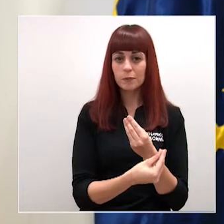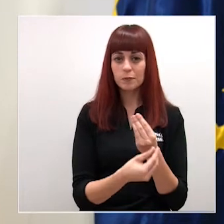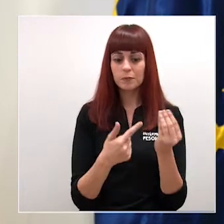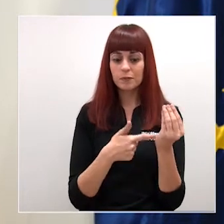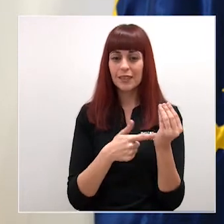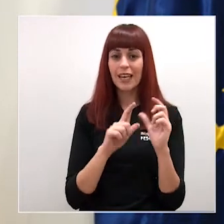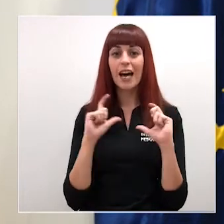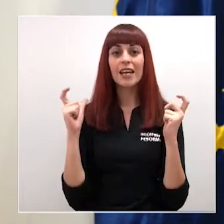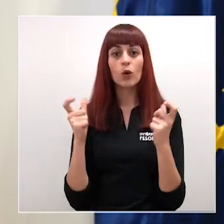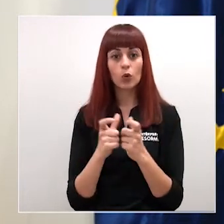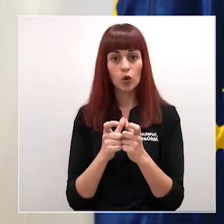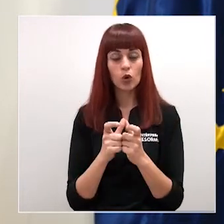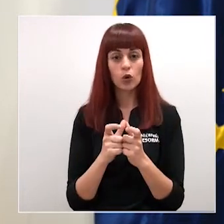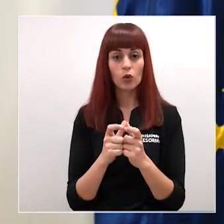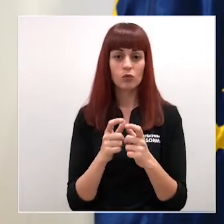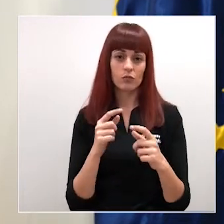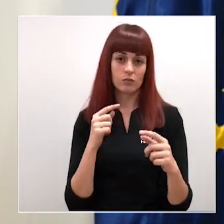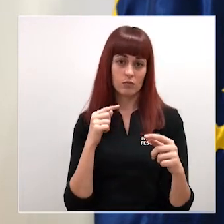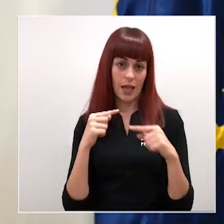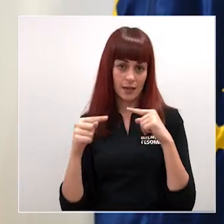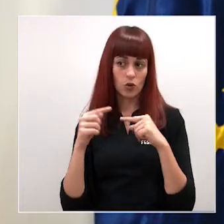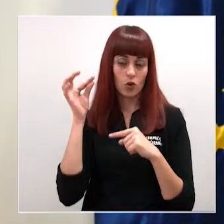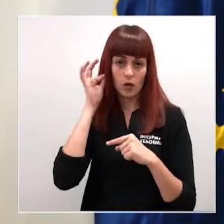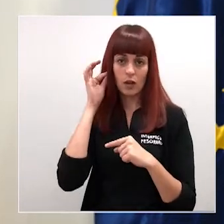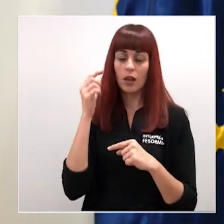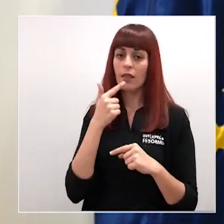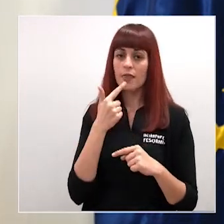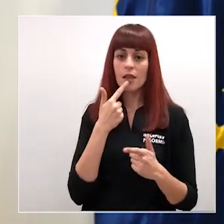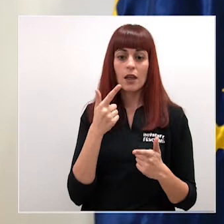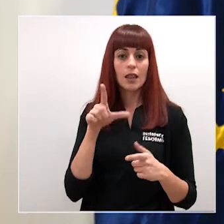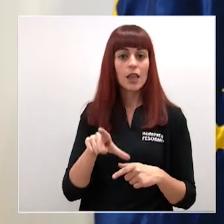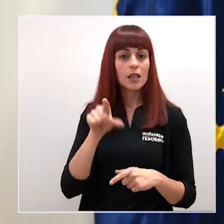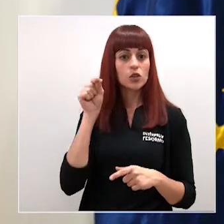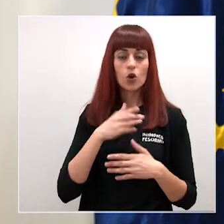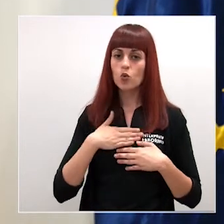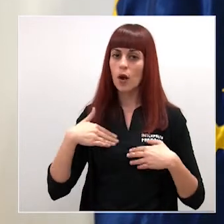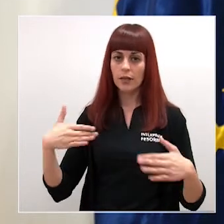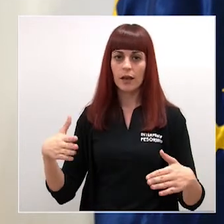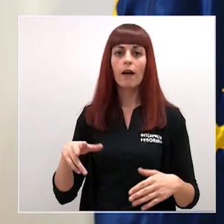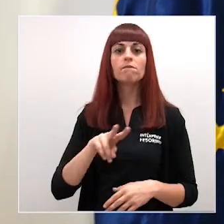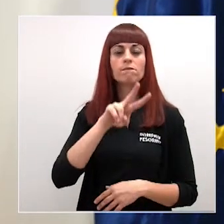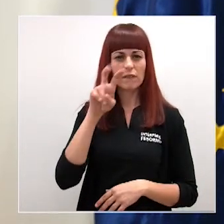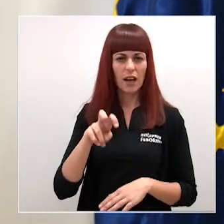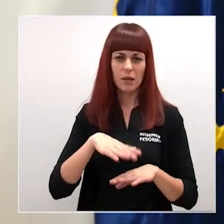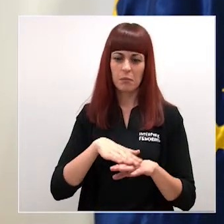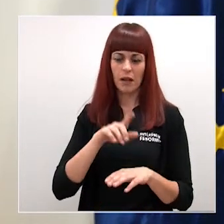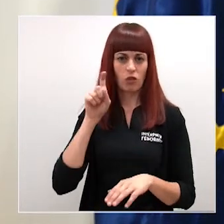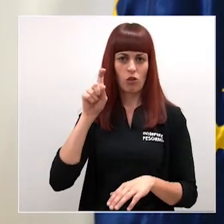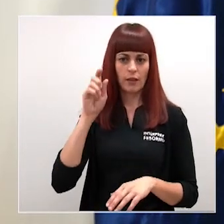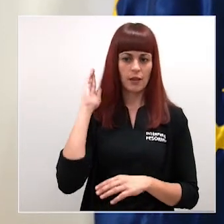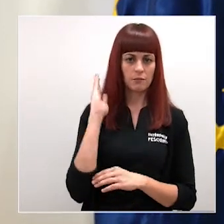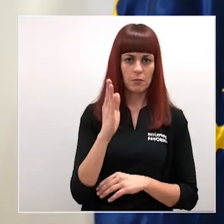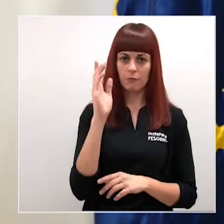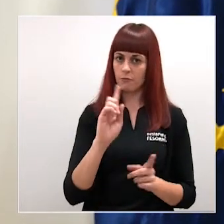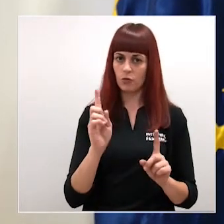reunión contamos con la directora de la ANECA lo cual validaba cualquier tipo de decisión para no poner en riesgo la acreditación de los títulos esto